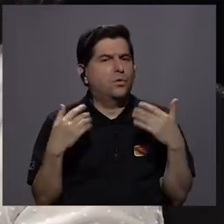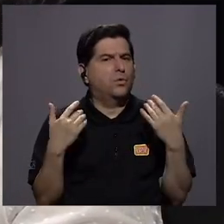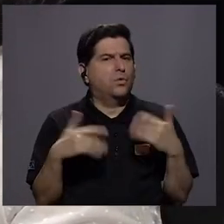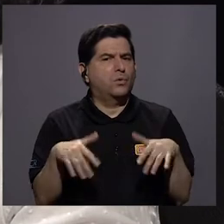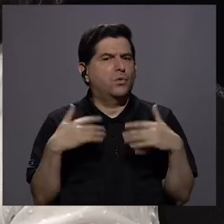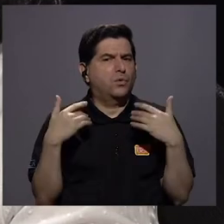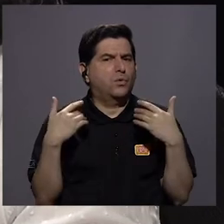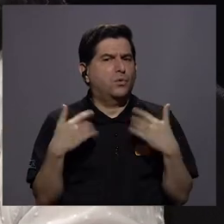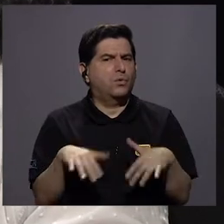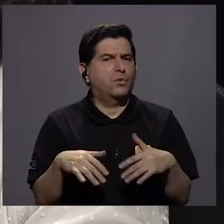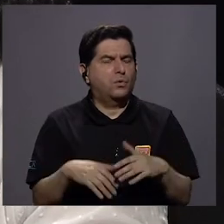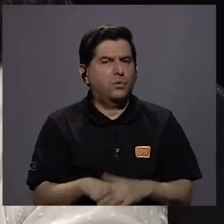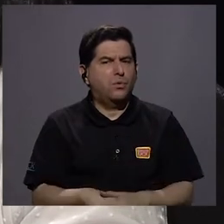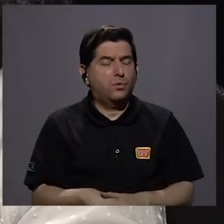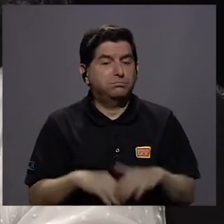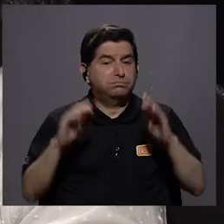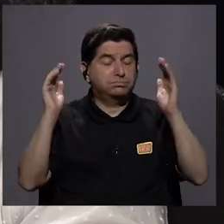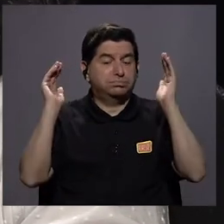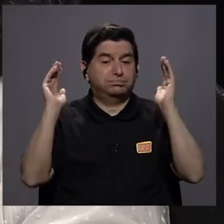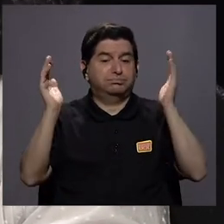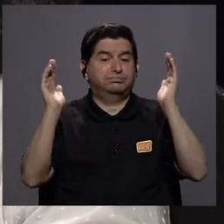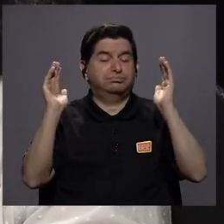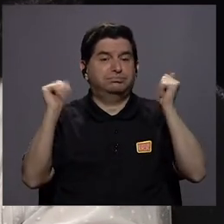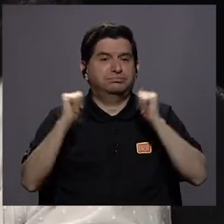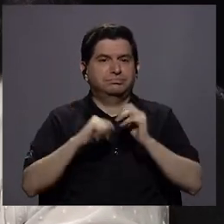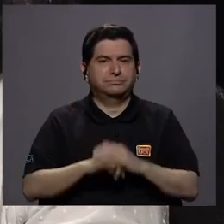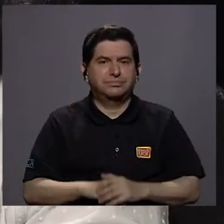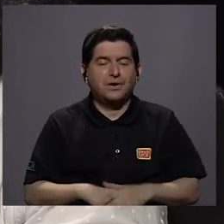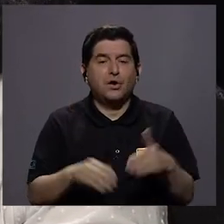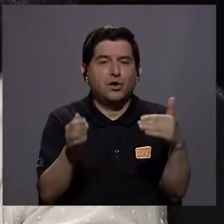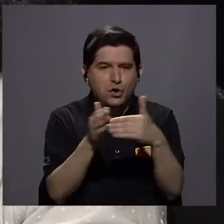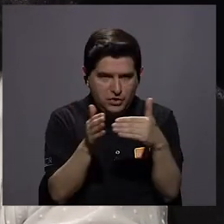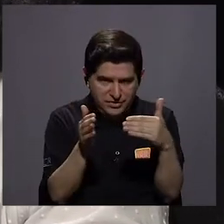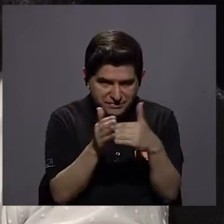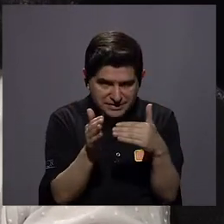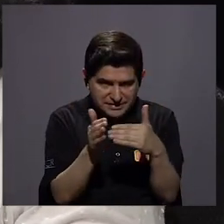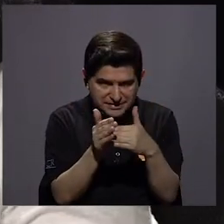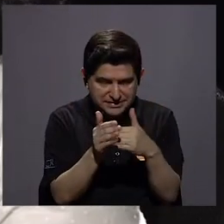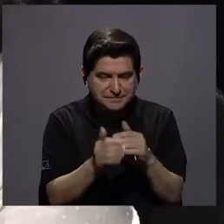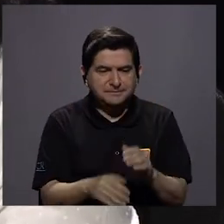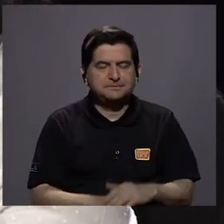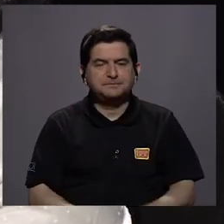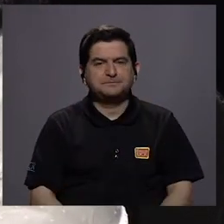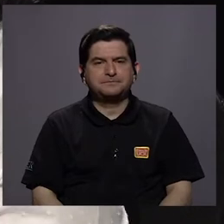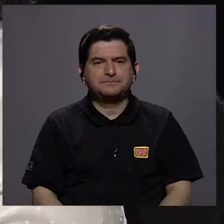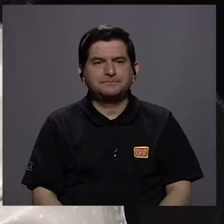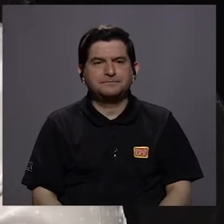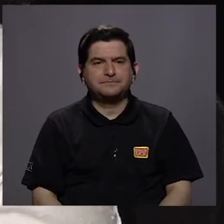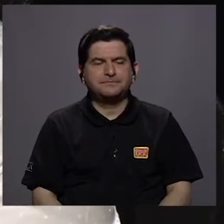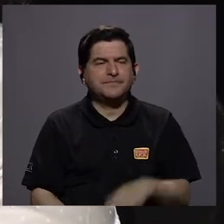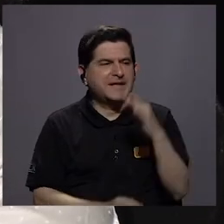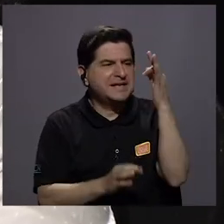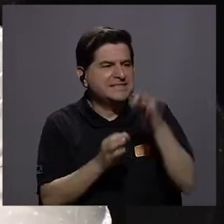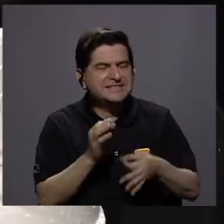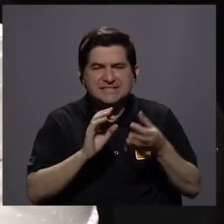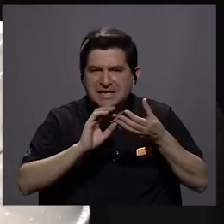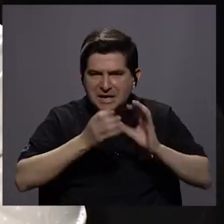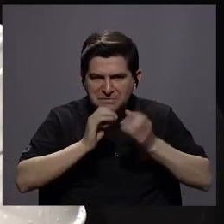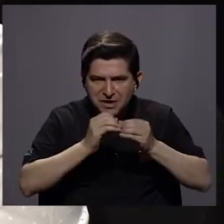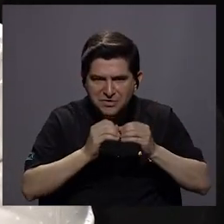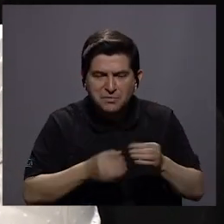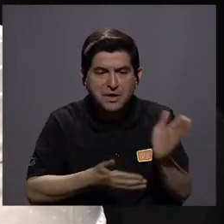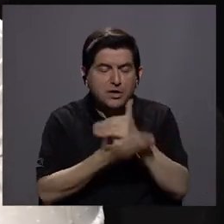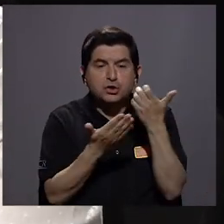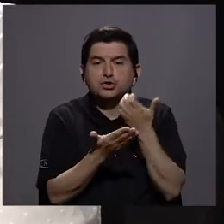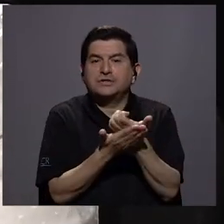este, es enorme, enorme, porque de nuevo, simples números, y voy a la